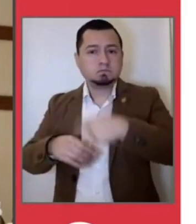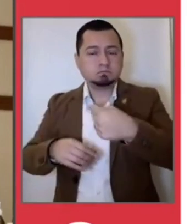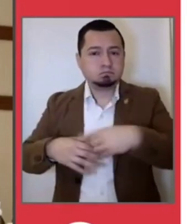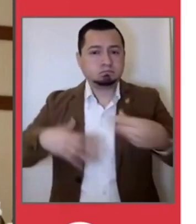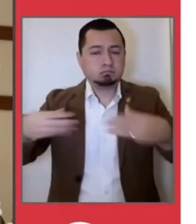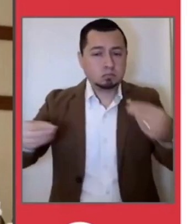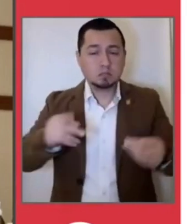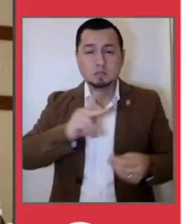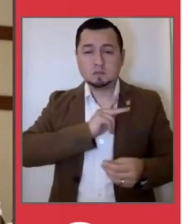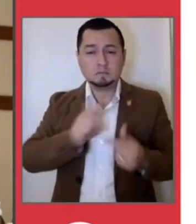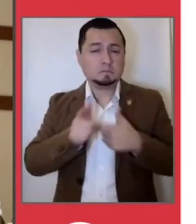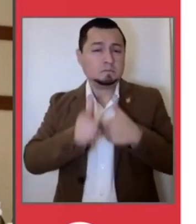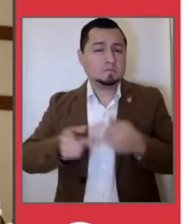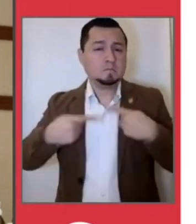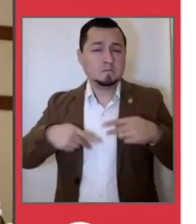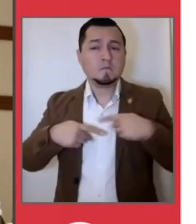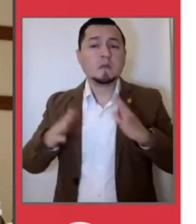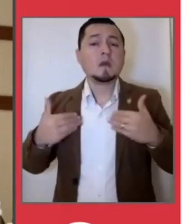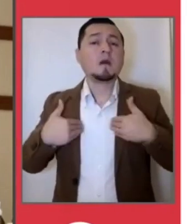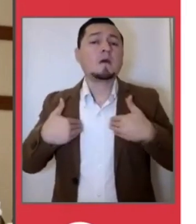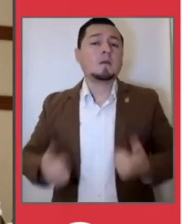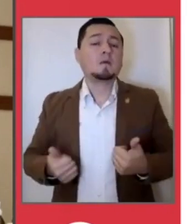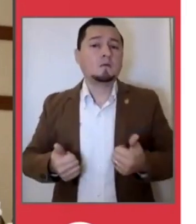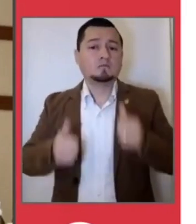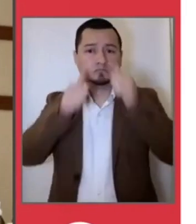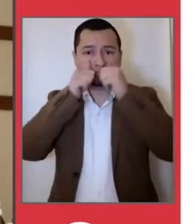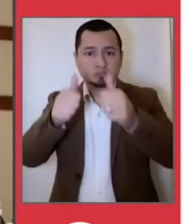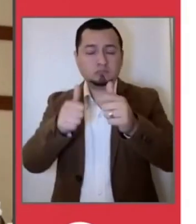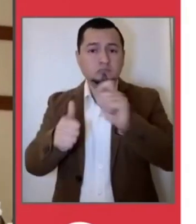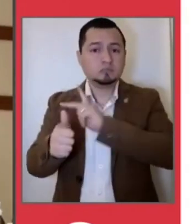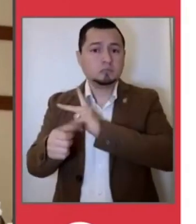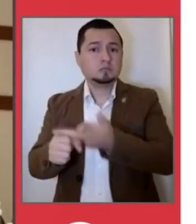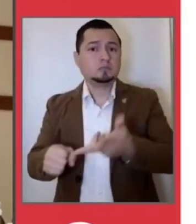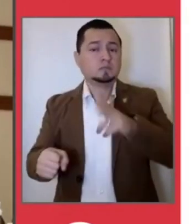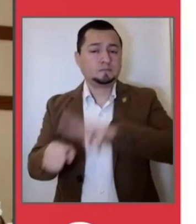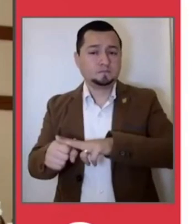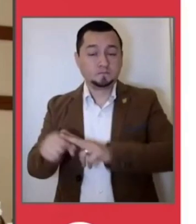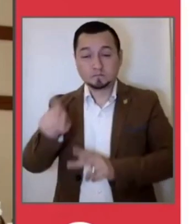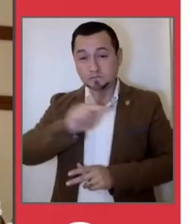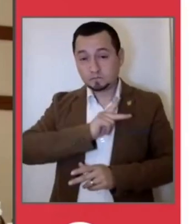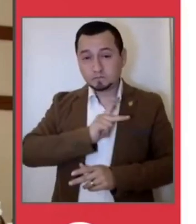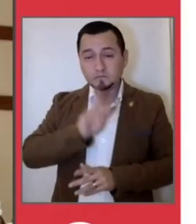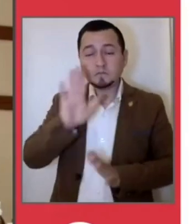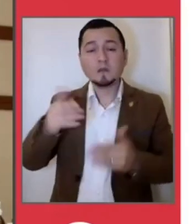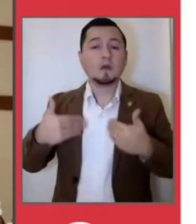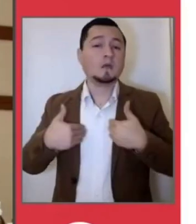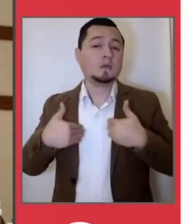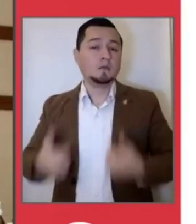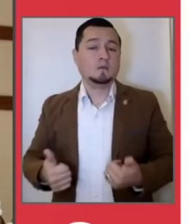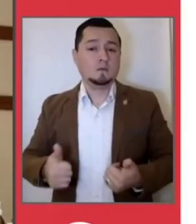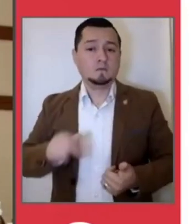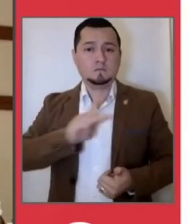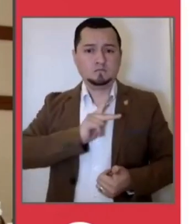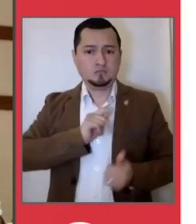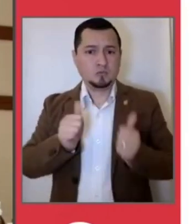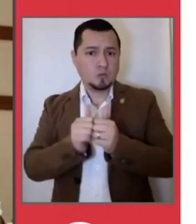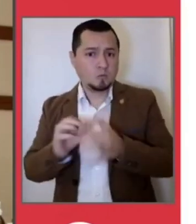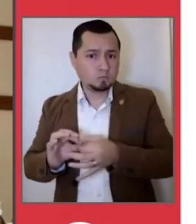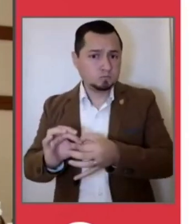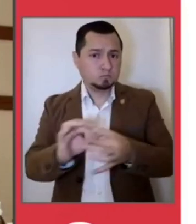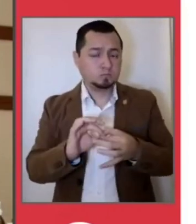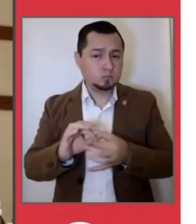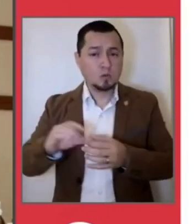completa para que la gente entienda cómo se va desdoblando el plan de reconversión hospitalaria. Lo importante es entender que estamos juntos en esto,